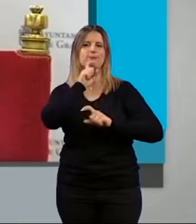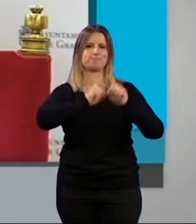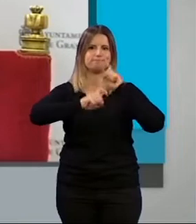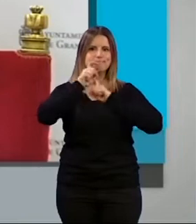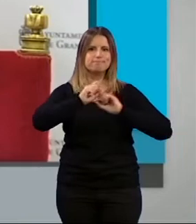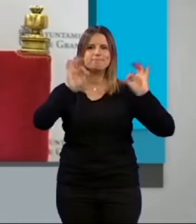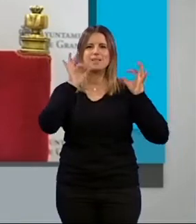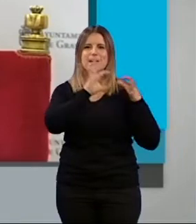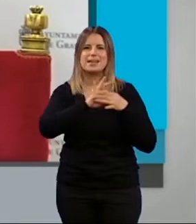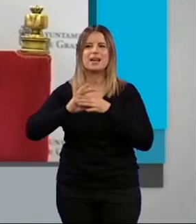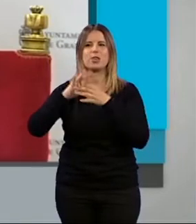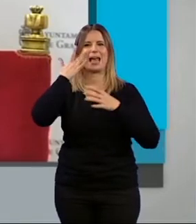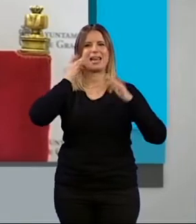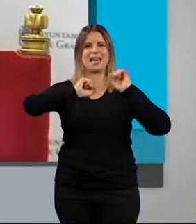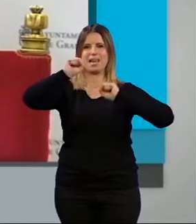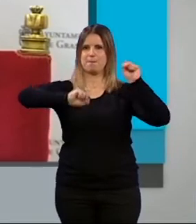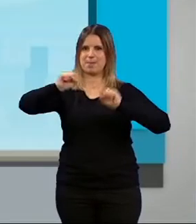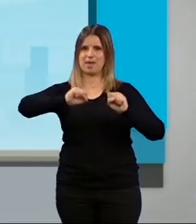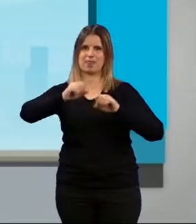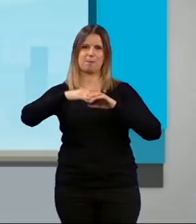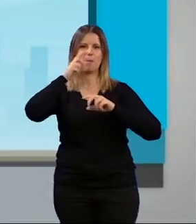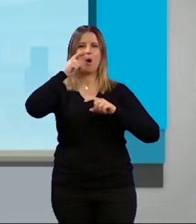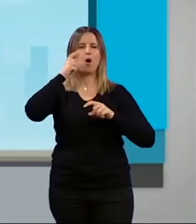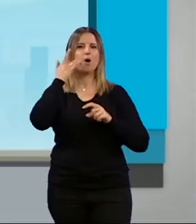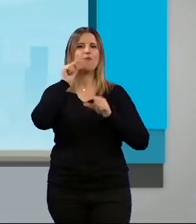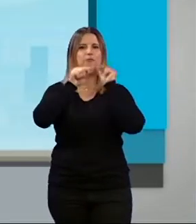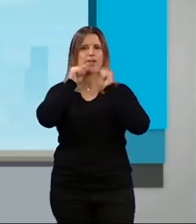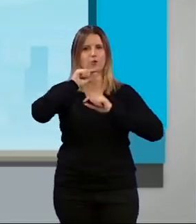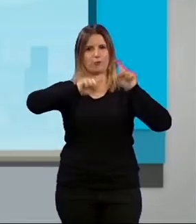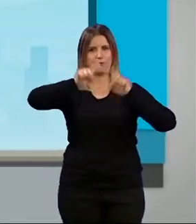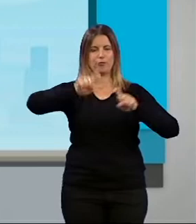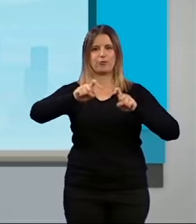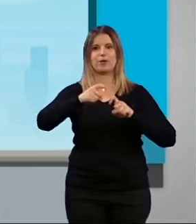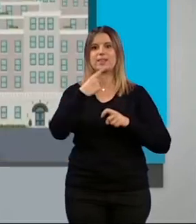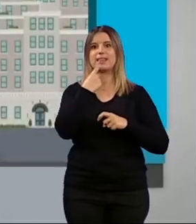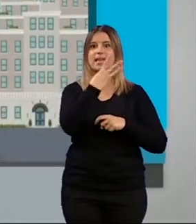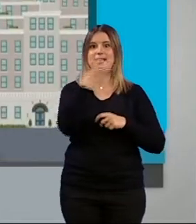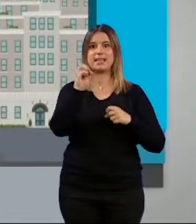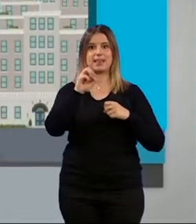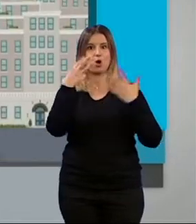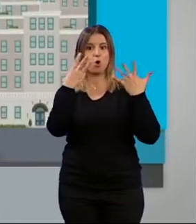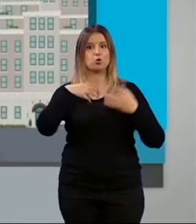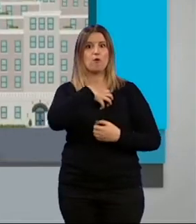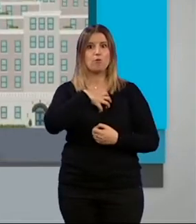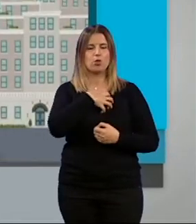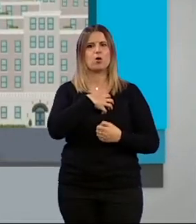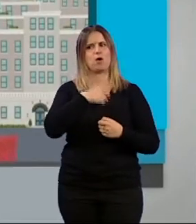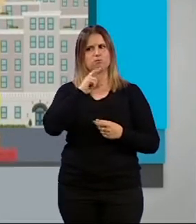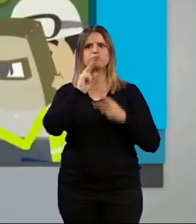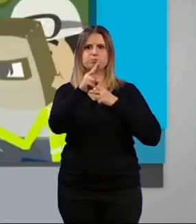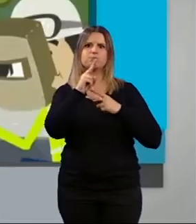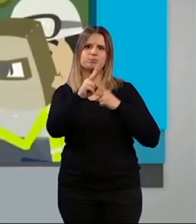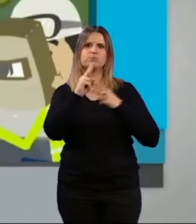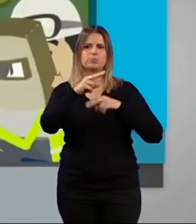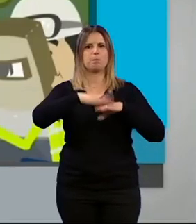relacionados con limpieza, pero sobre todo de tipo antivectorial. Martín ha expuesto que 308 funcionarios se están respondiendo y utilizando la aplicación Granada